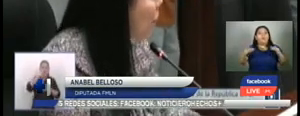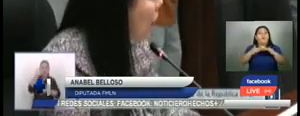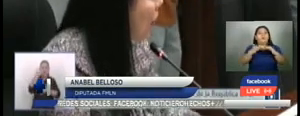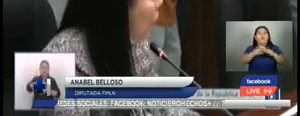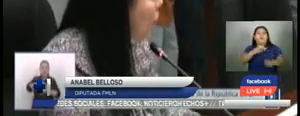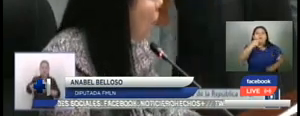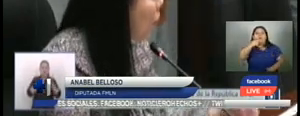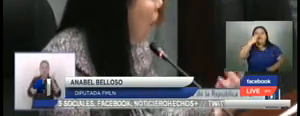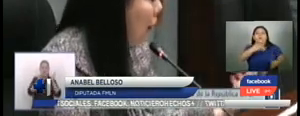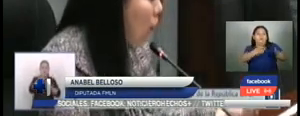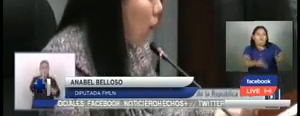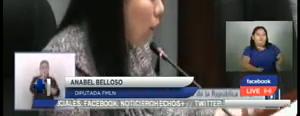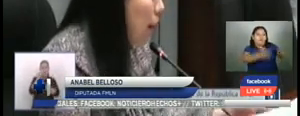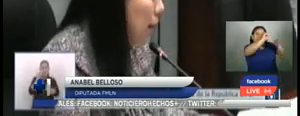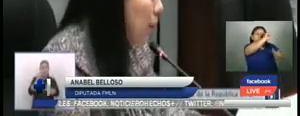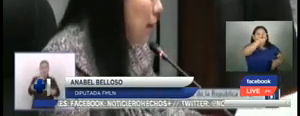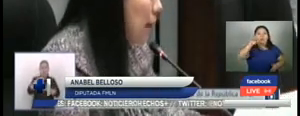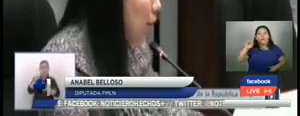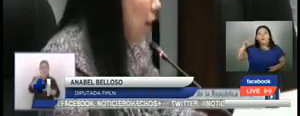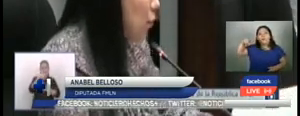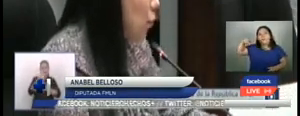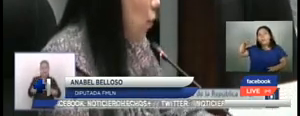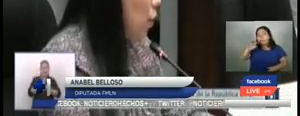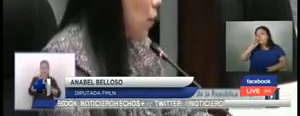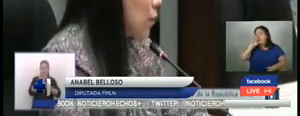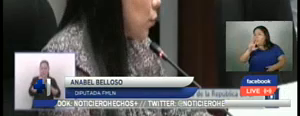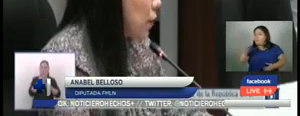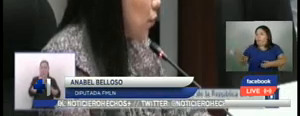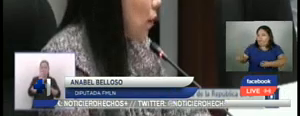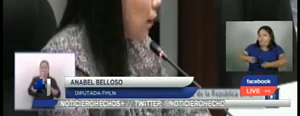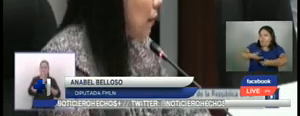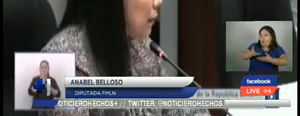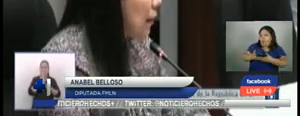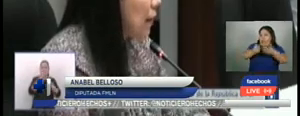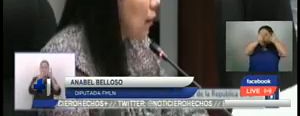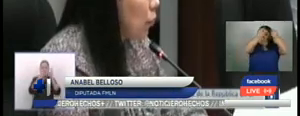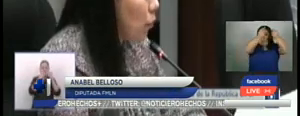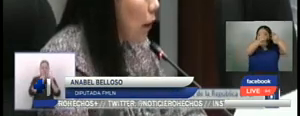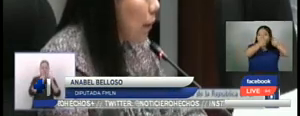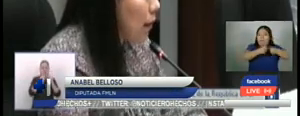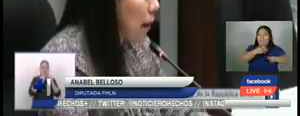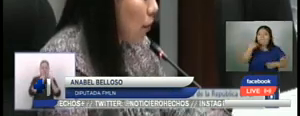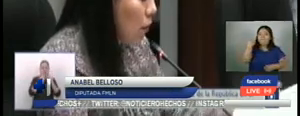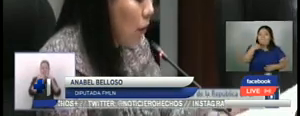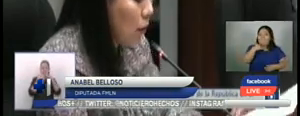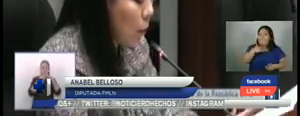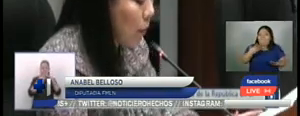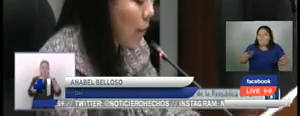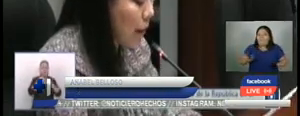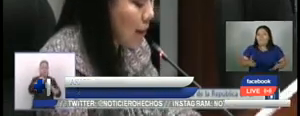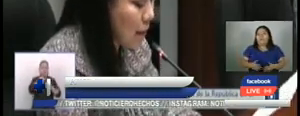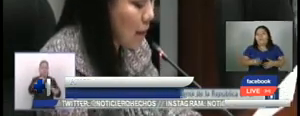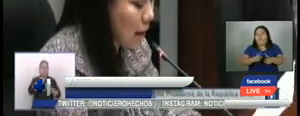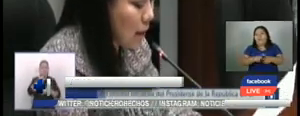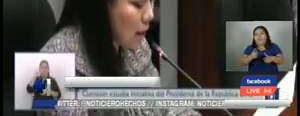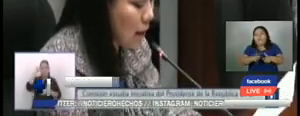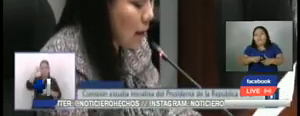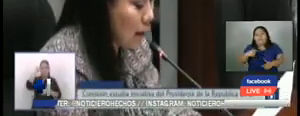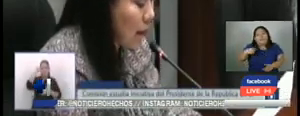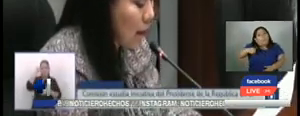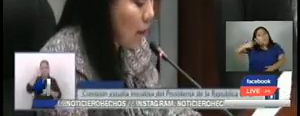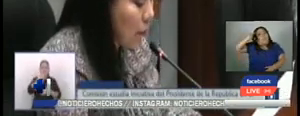de la Defensoría del Consumidor, que ellos mismos han expresado, que su presupuesto obviamente sigue siendo muy limitado, pues me parece